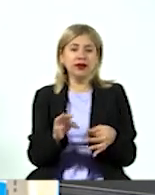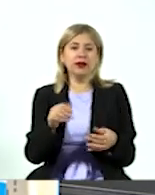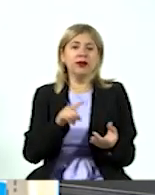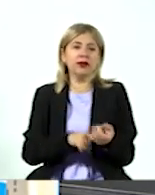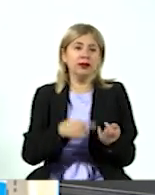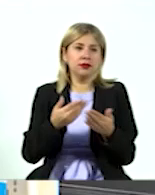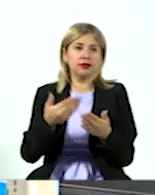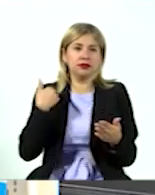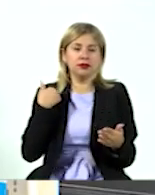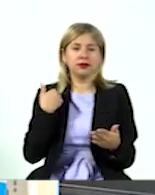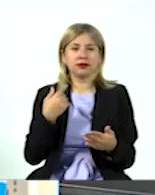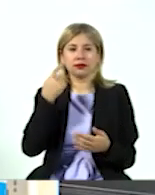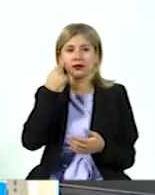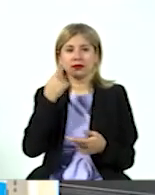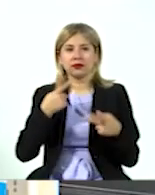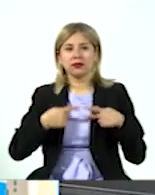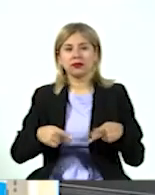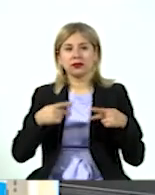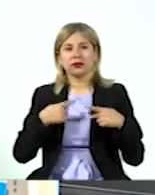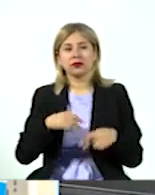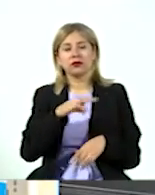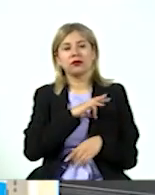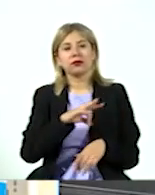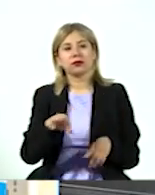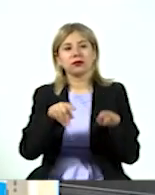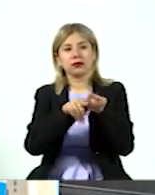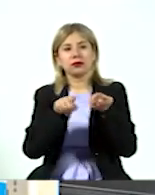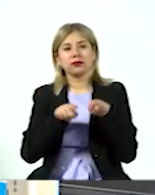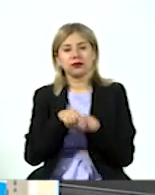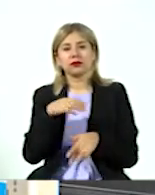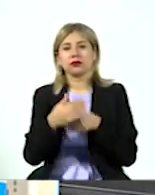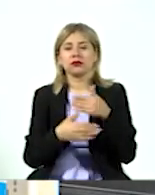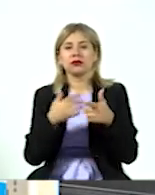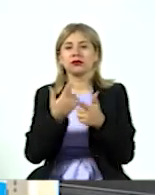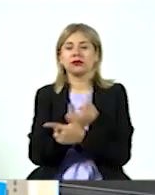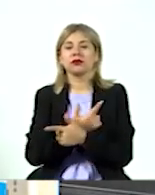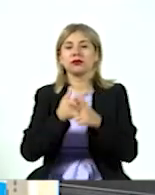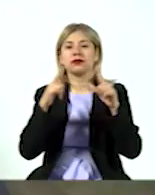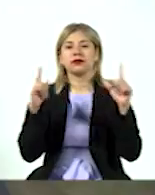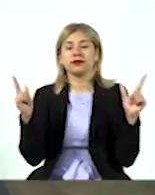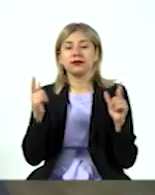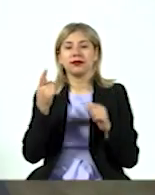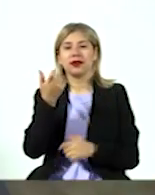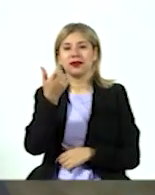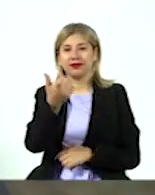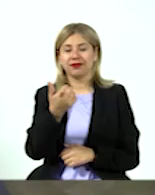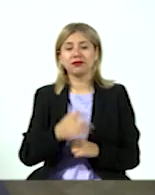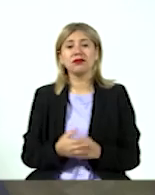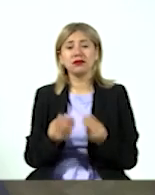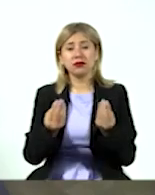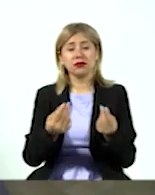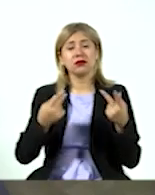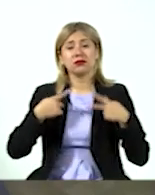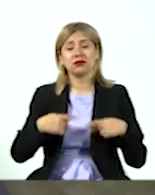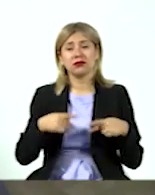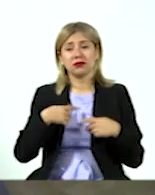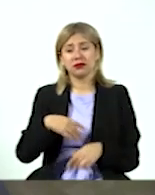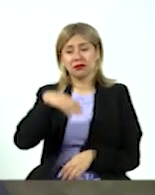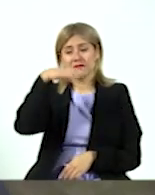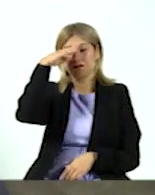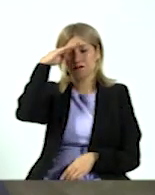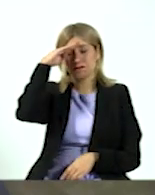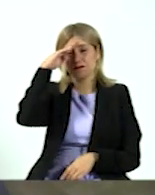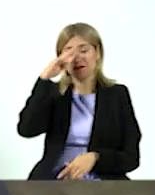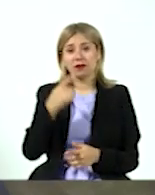presentación, pues que la gente tenga un camino hacia la libertad financiera, y mucha gente piensa, estimado David, que